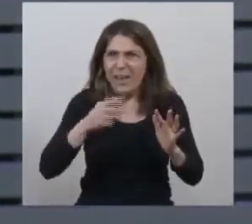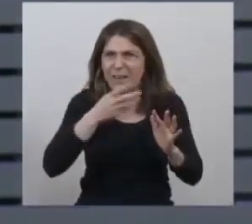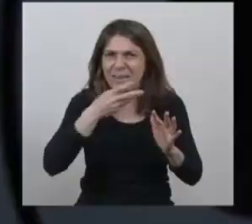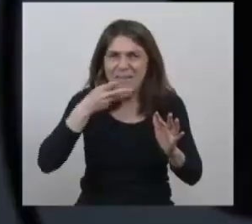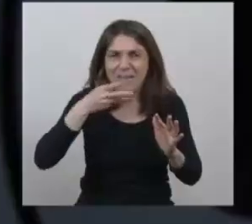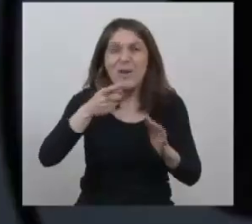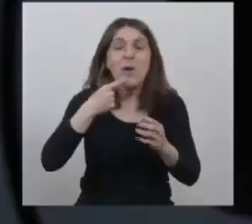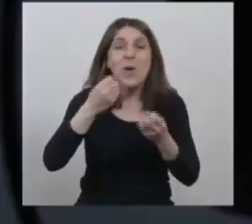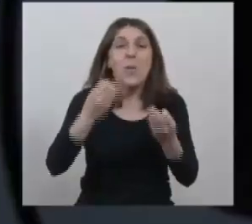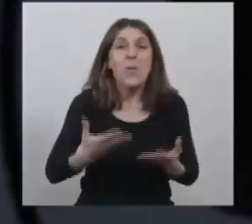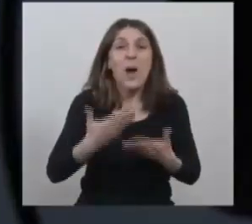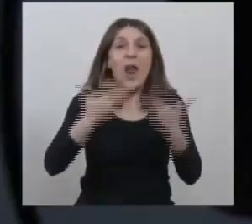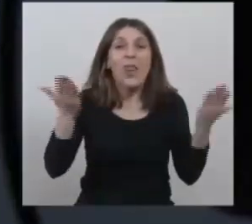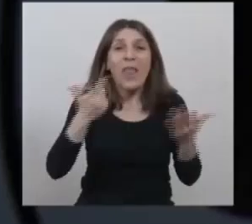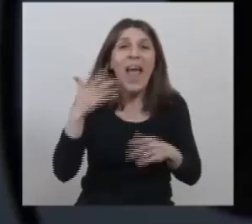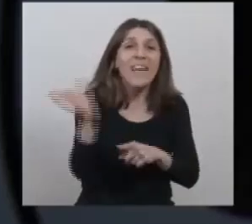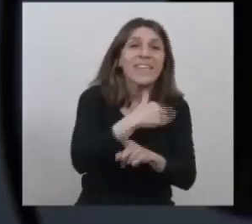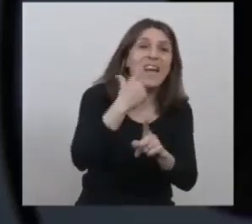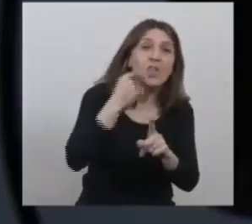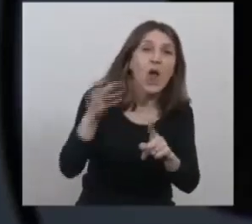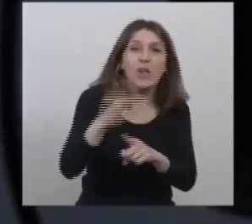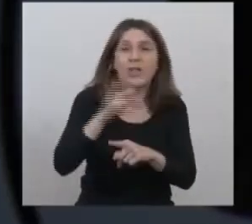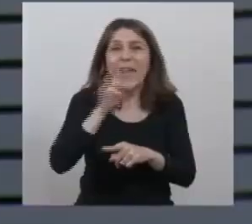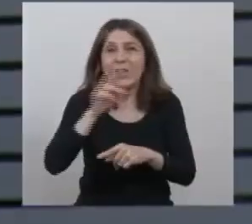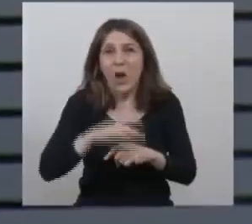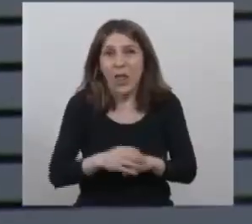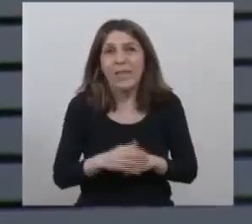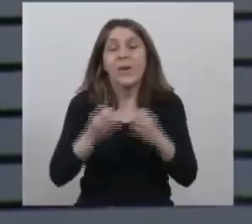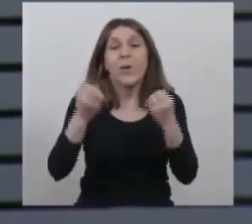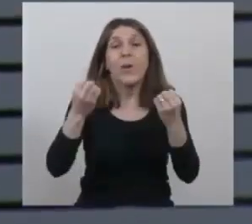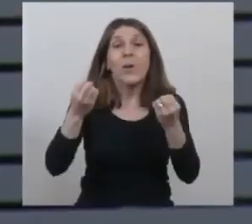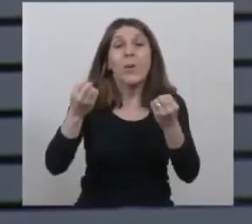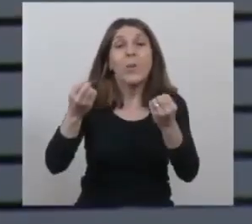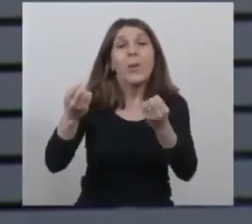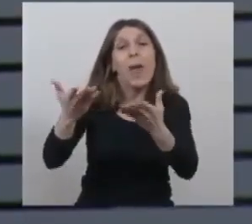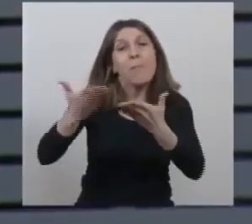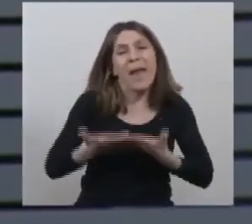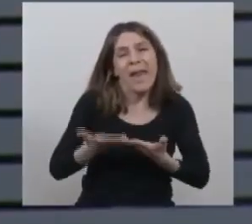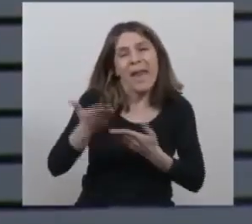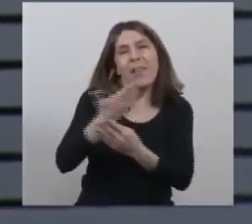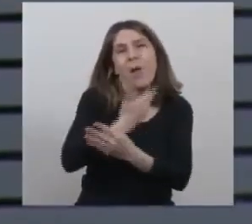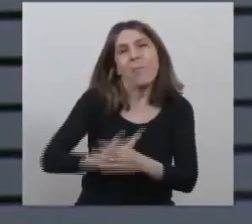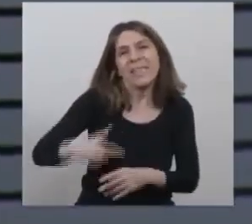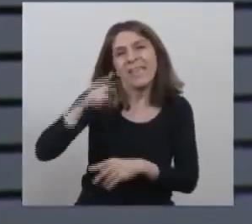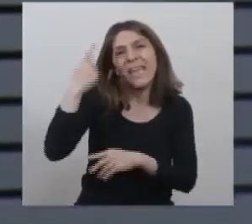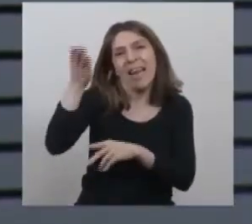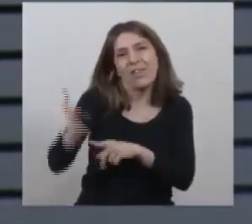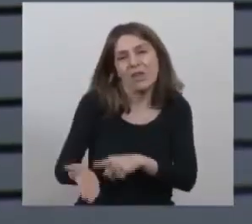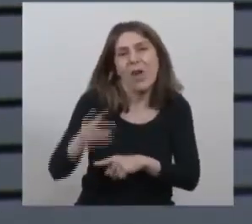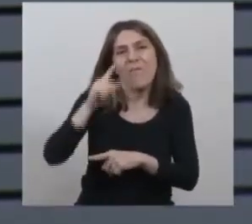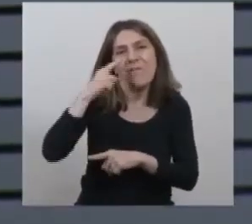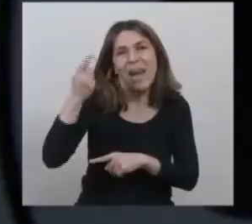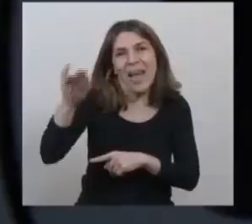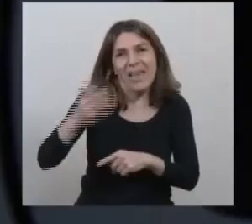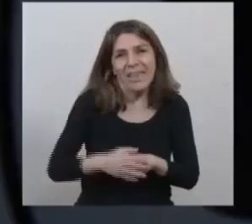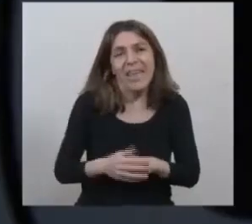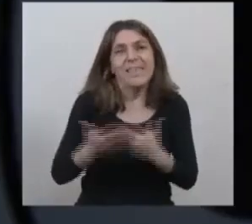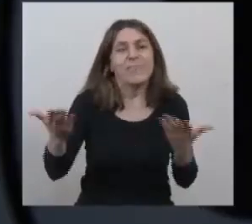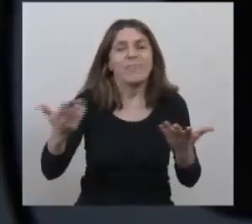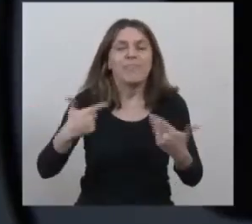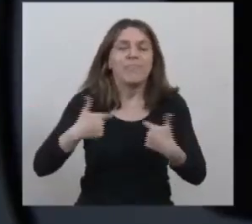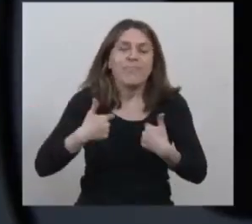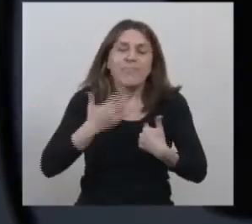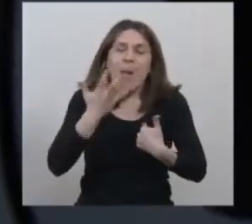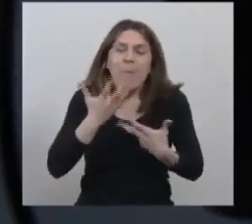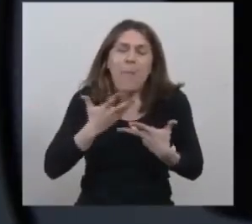Buenos días a todos y a todas. Bienvenido, señor Presidente de la Nación, Alberto Fernández. Un gran